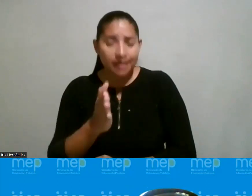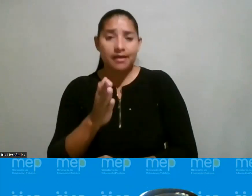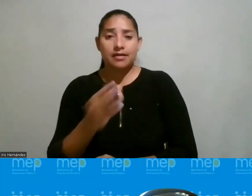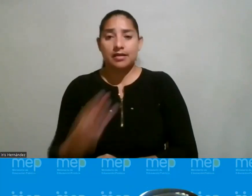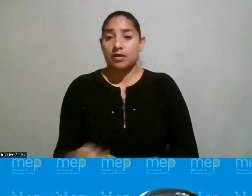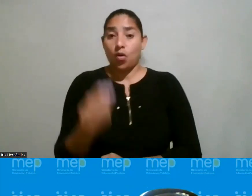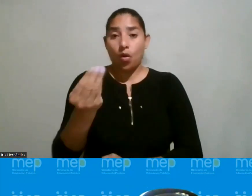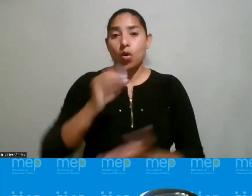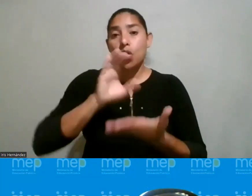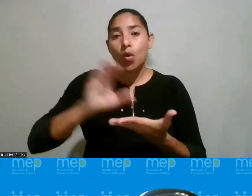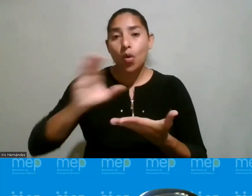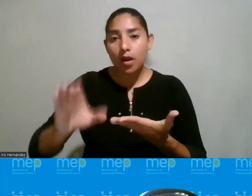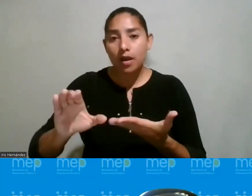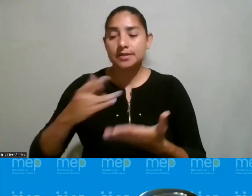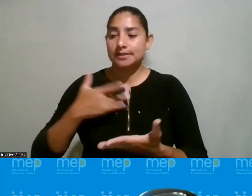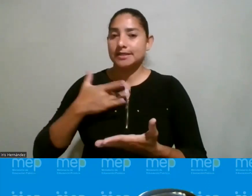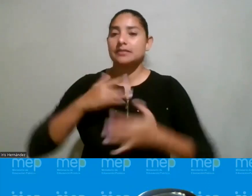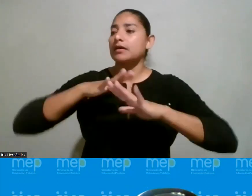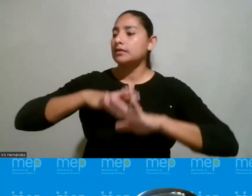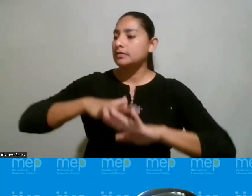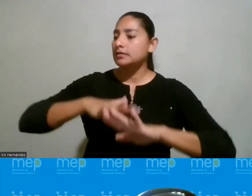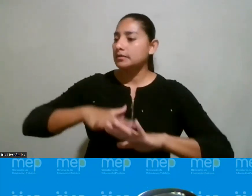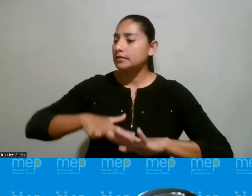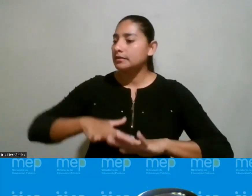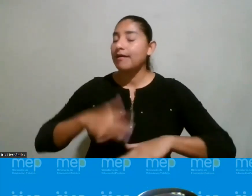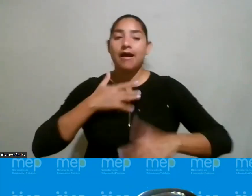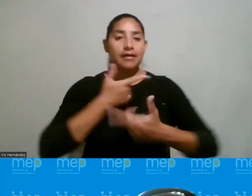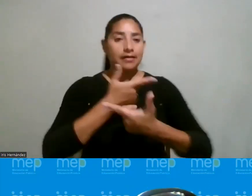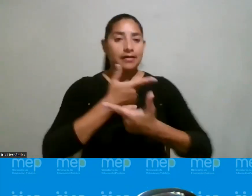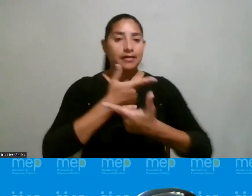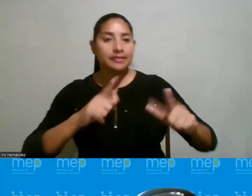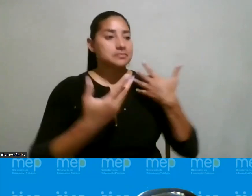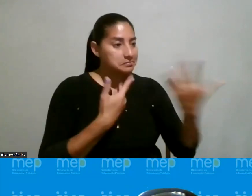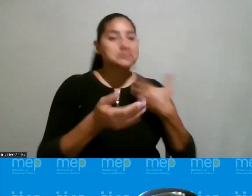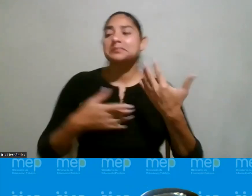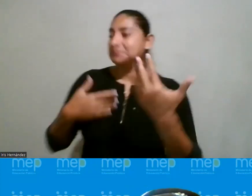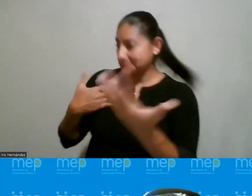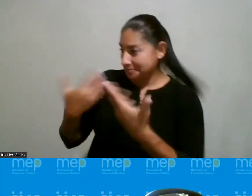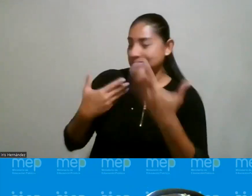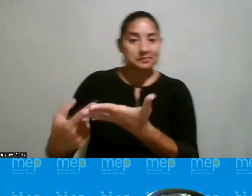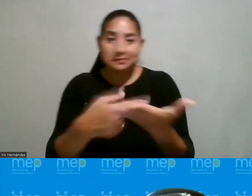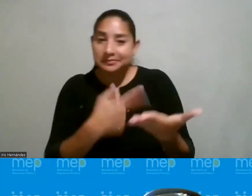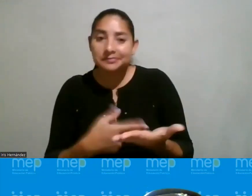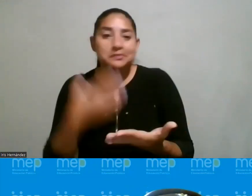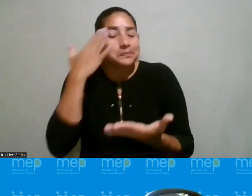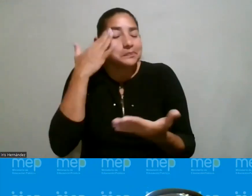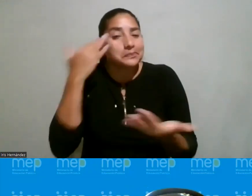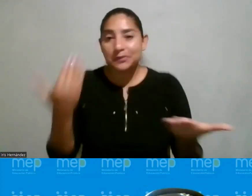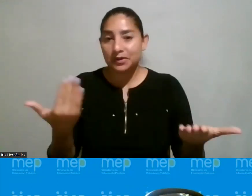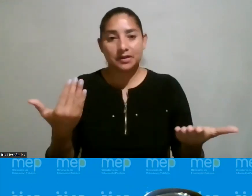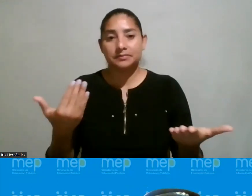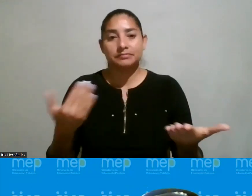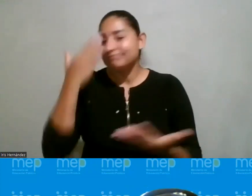las chicas que están en colegio además, se sientan cómodas, se sientan tranquilas hablando entre sus pares porque es que